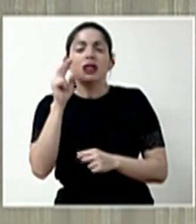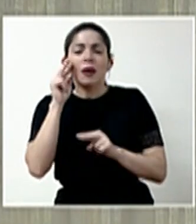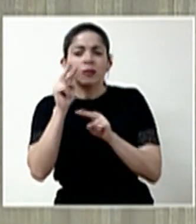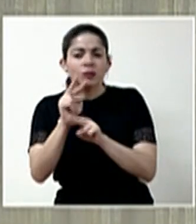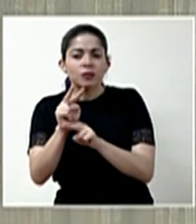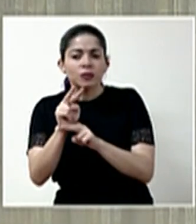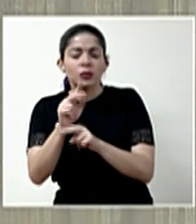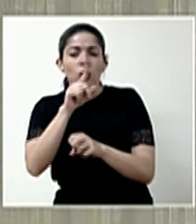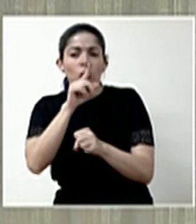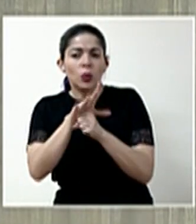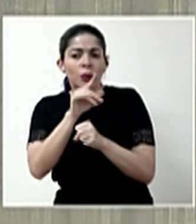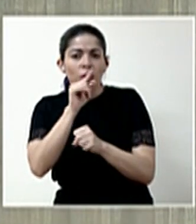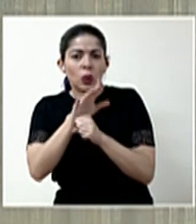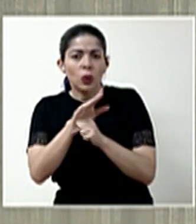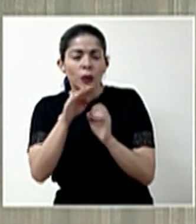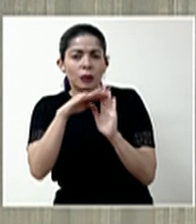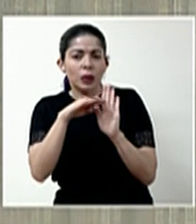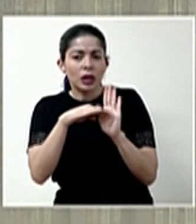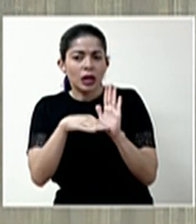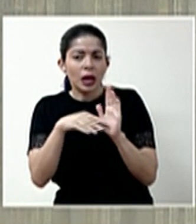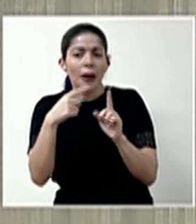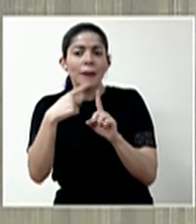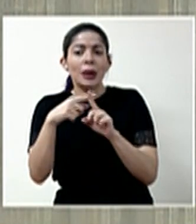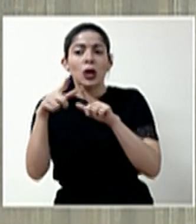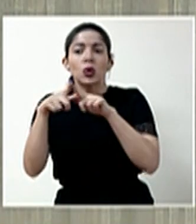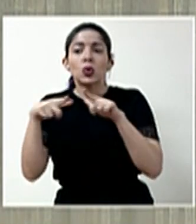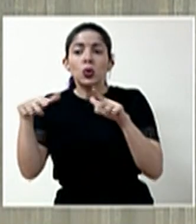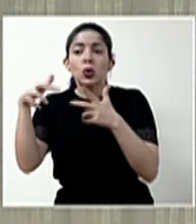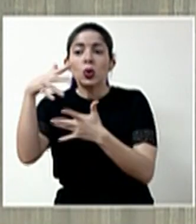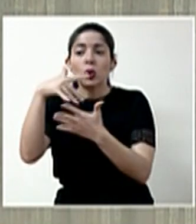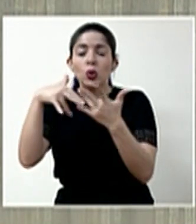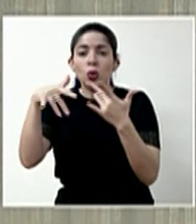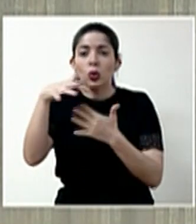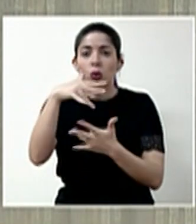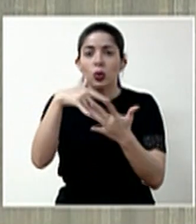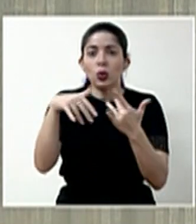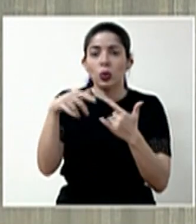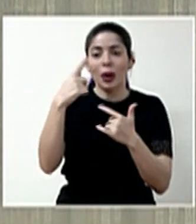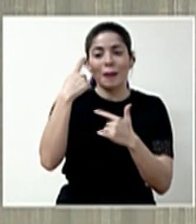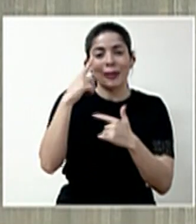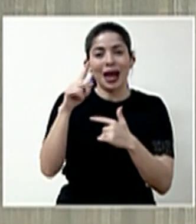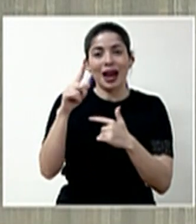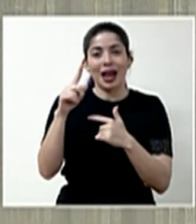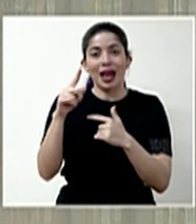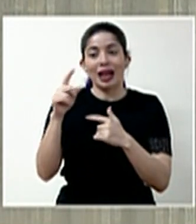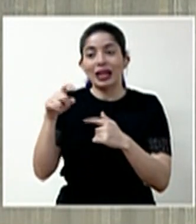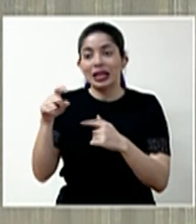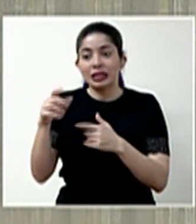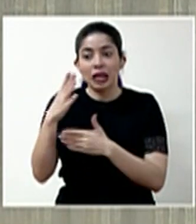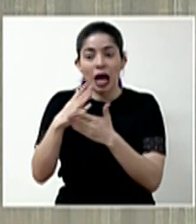toda esa parte logística y del asunto de zonas comunes para hacer las diferentes vicisitudes se encargará